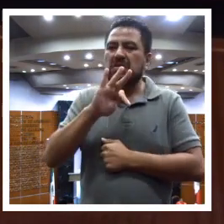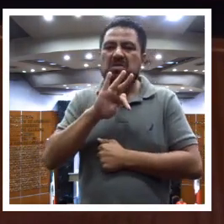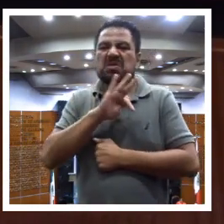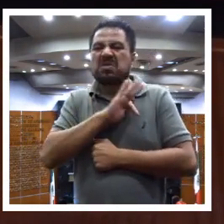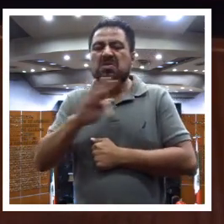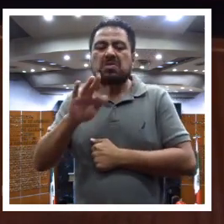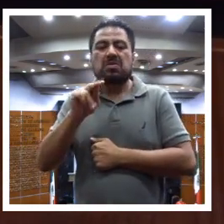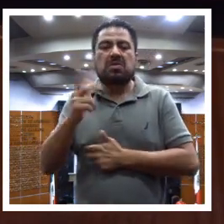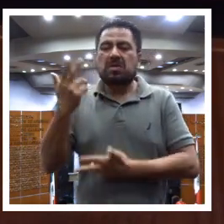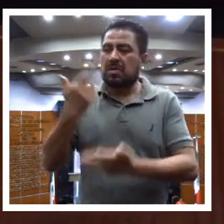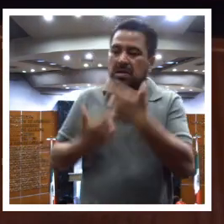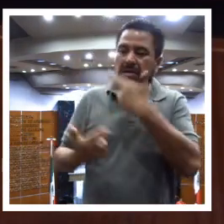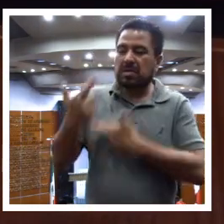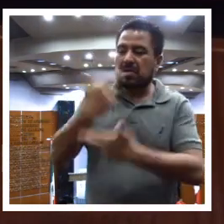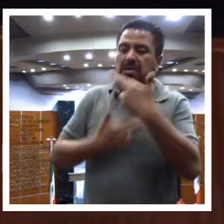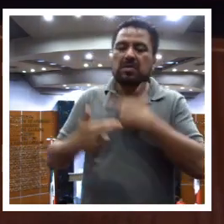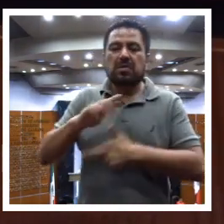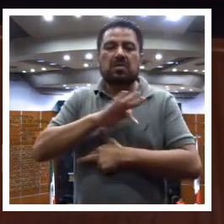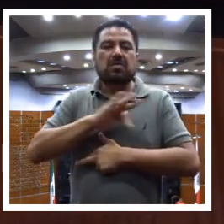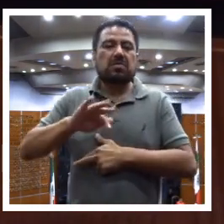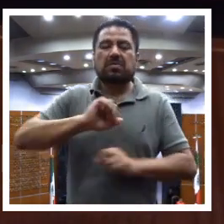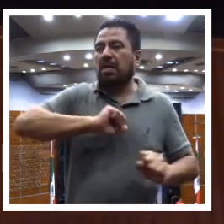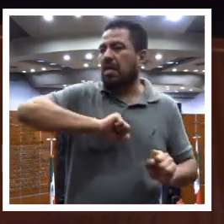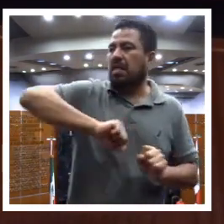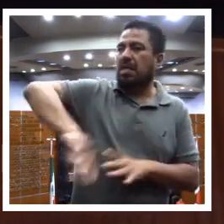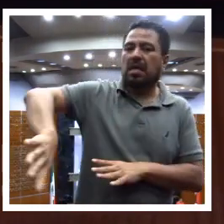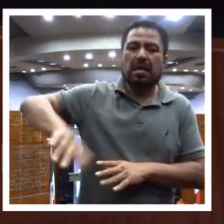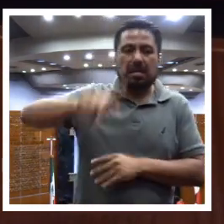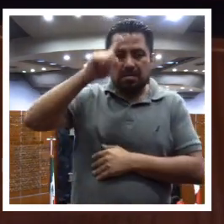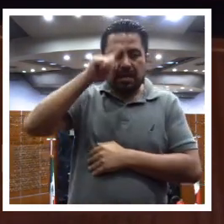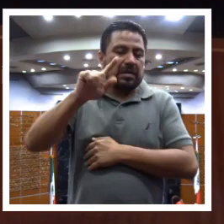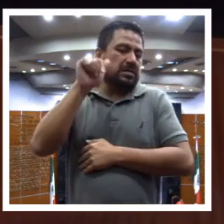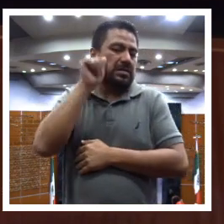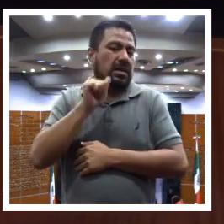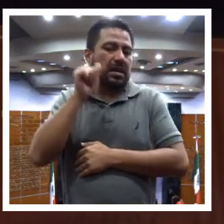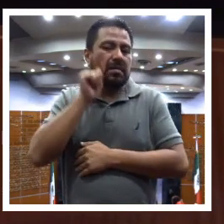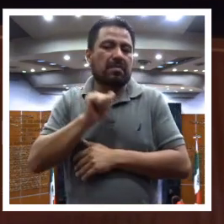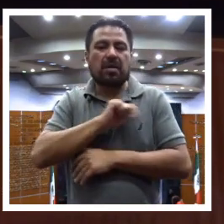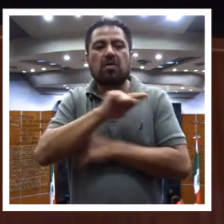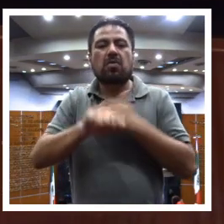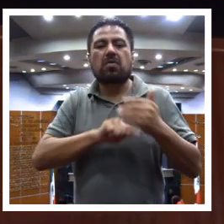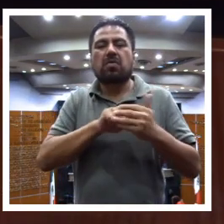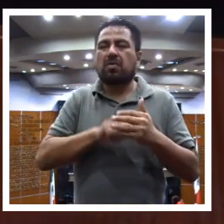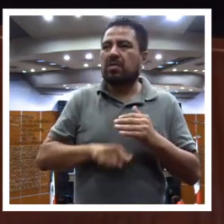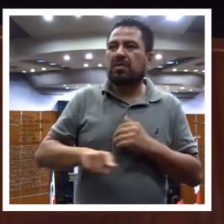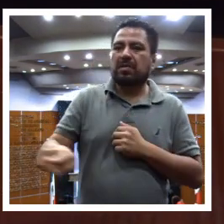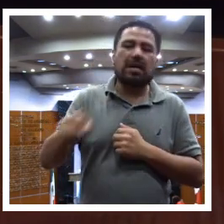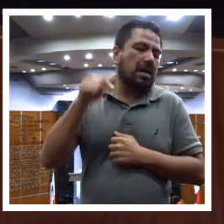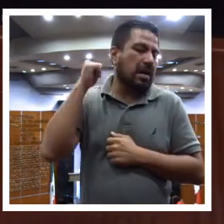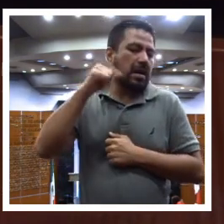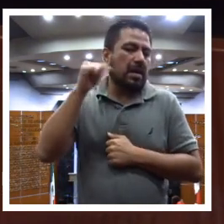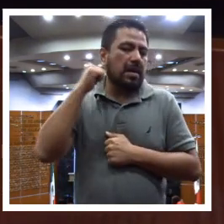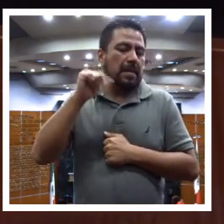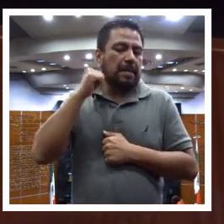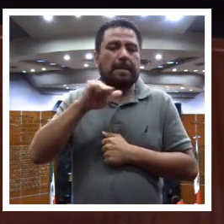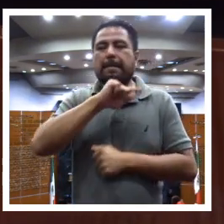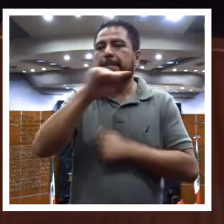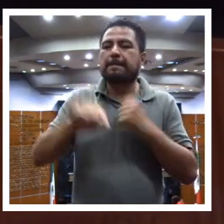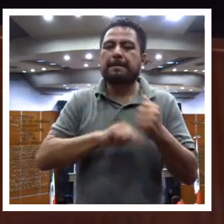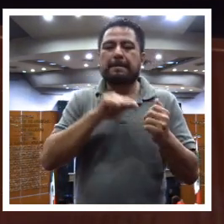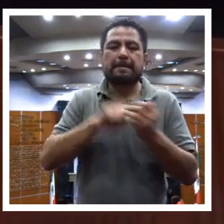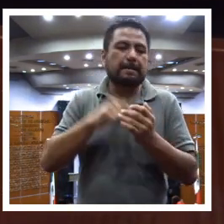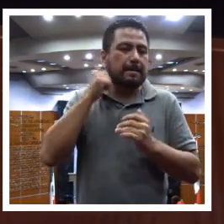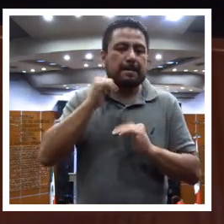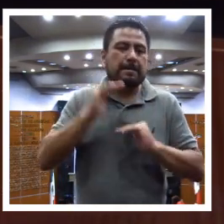no regresar, puede abandonar de manera permanente el destino de Acapulco. Es el destino también